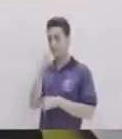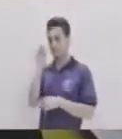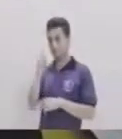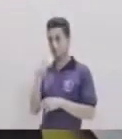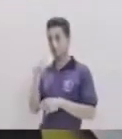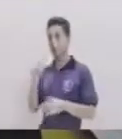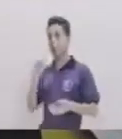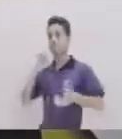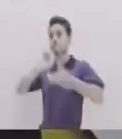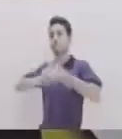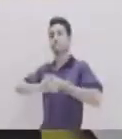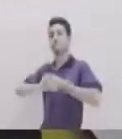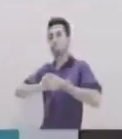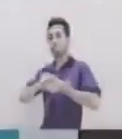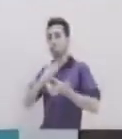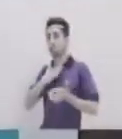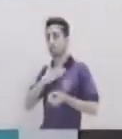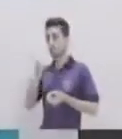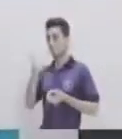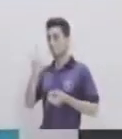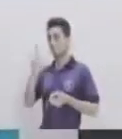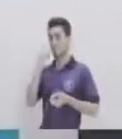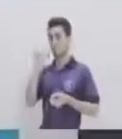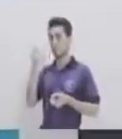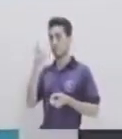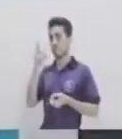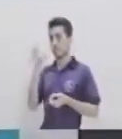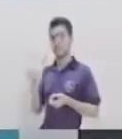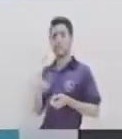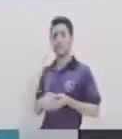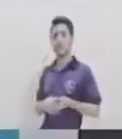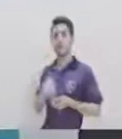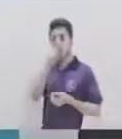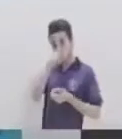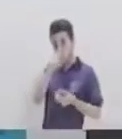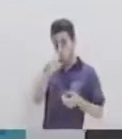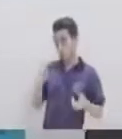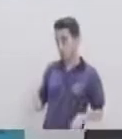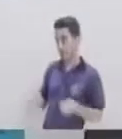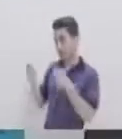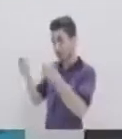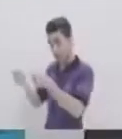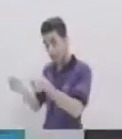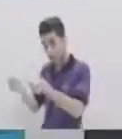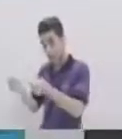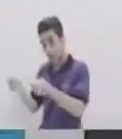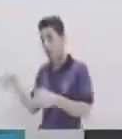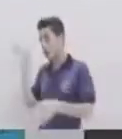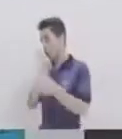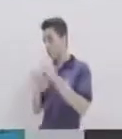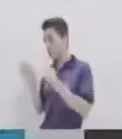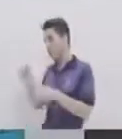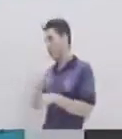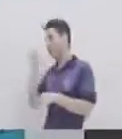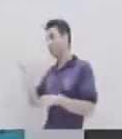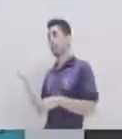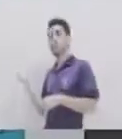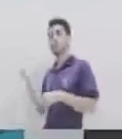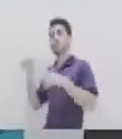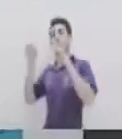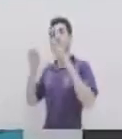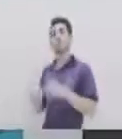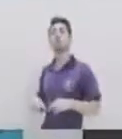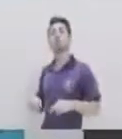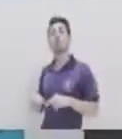Cuentes con un aliado Lo vas a despachar tú O lo va a despachar Otra persona Recuerda Que si tú Lo vas a despachar